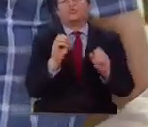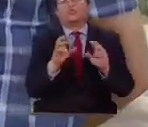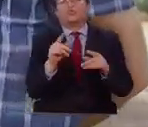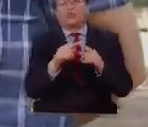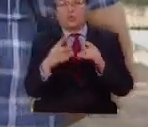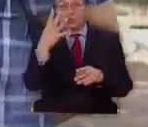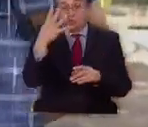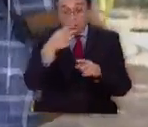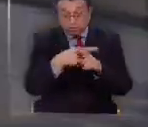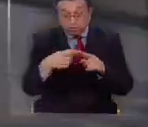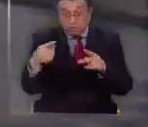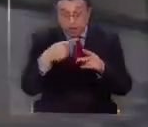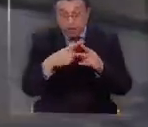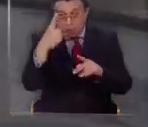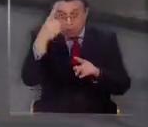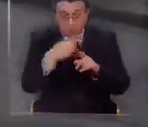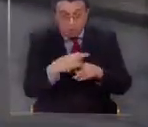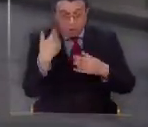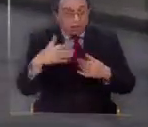Llevo cuatro semanas con esto.